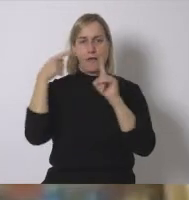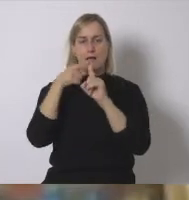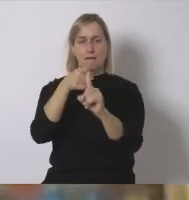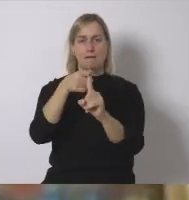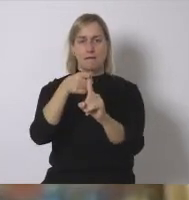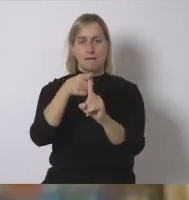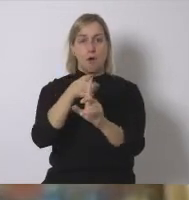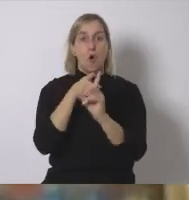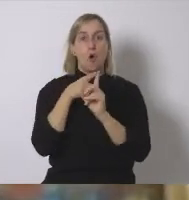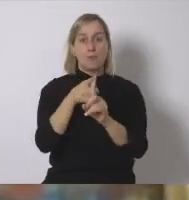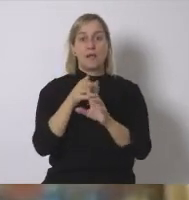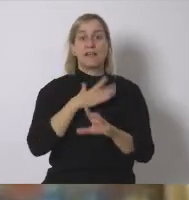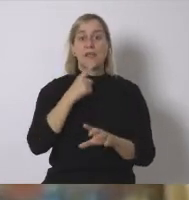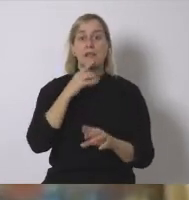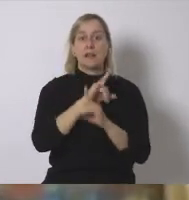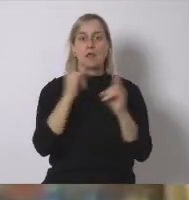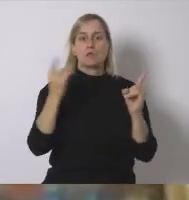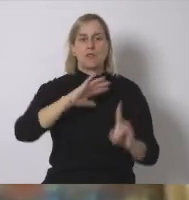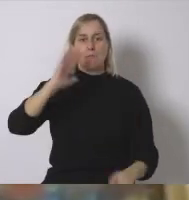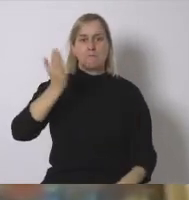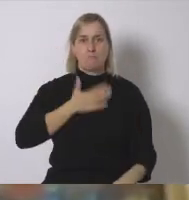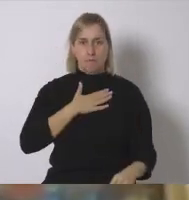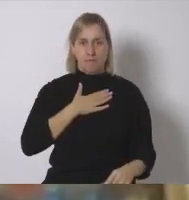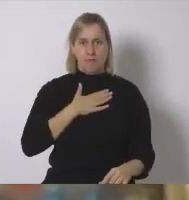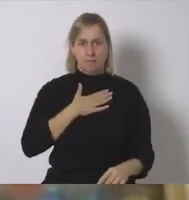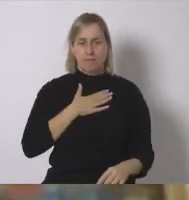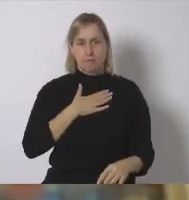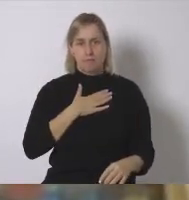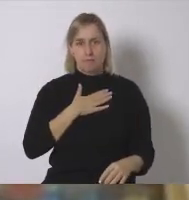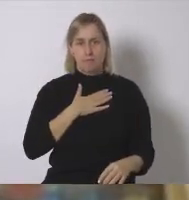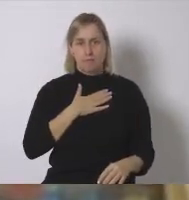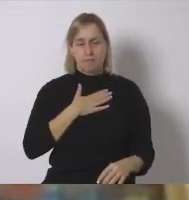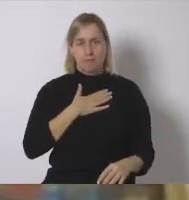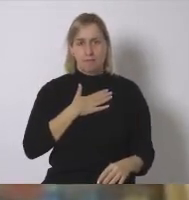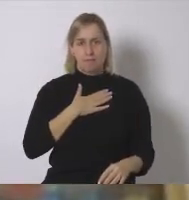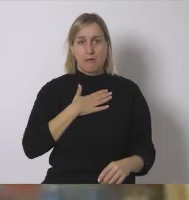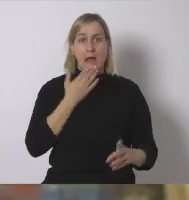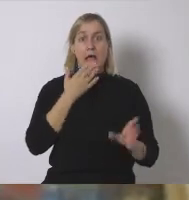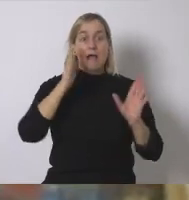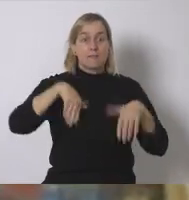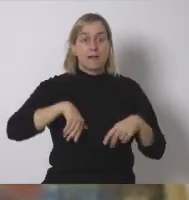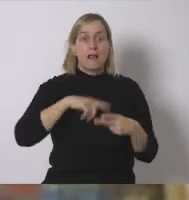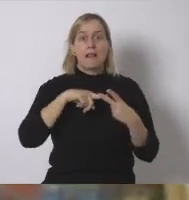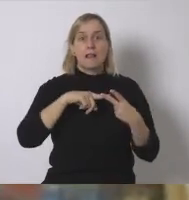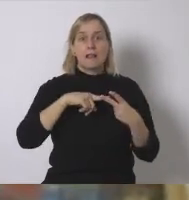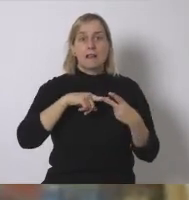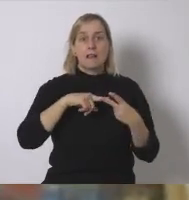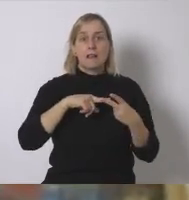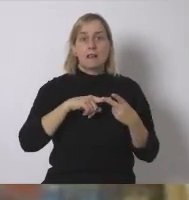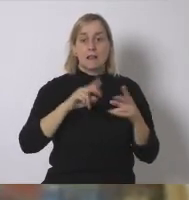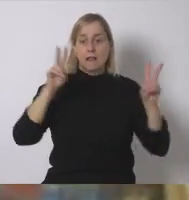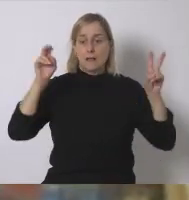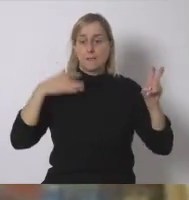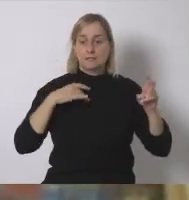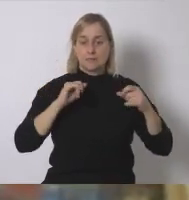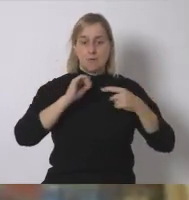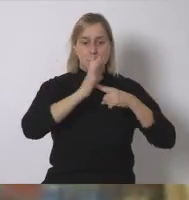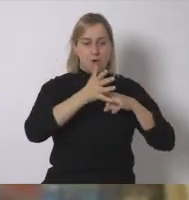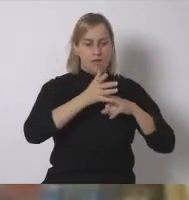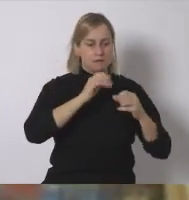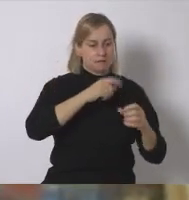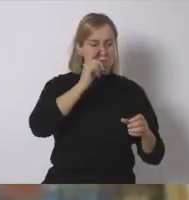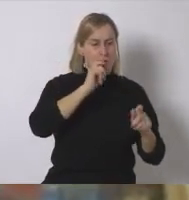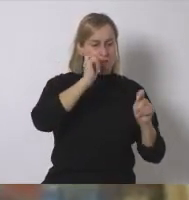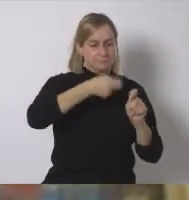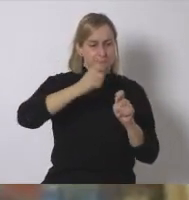consideramos propietarios de la naturaleza donde literalmente apuntalamos molinos y